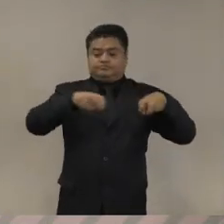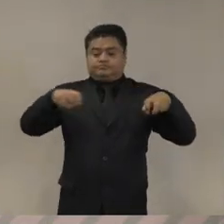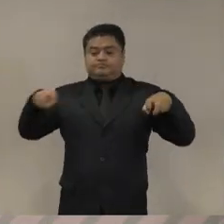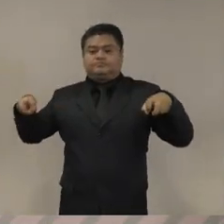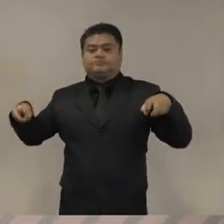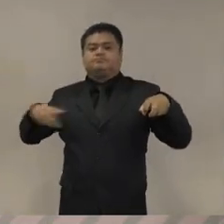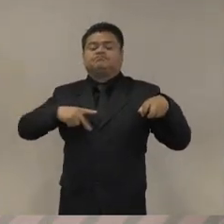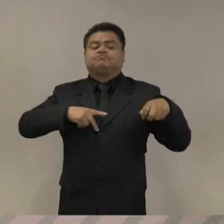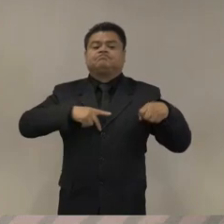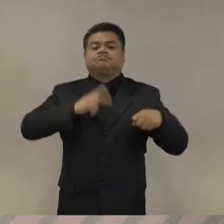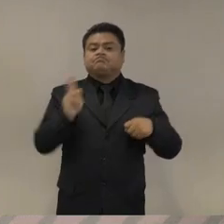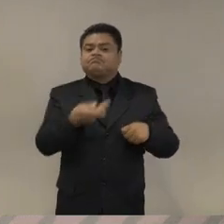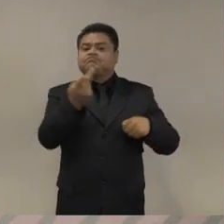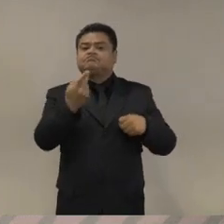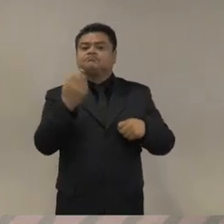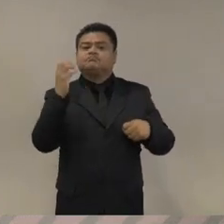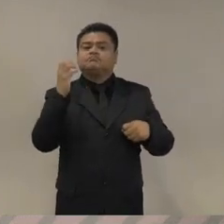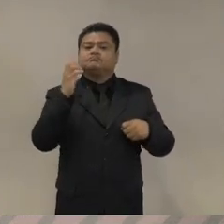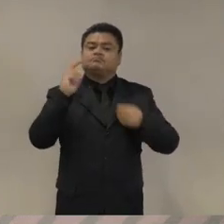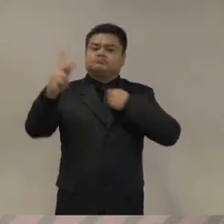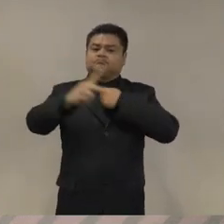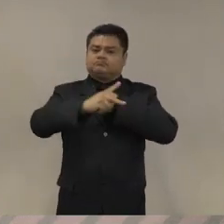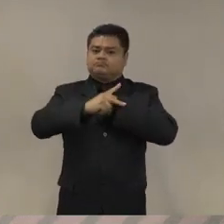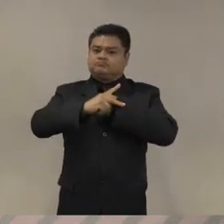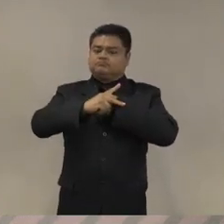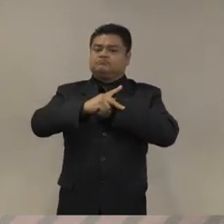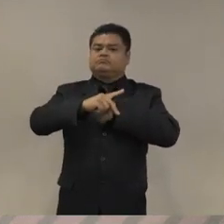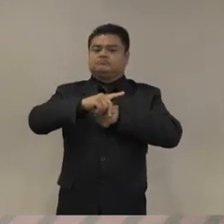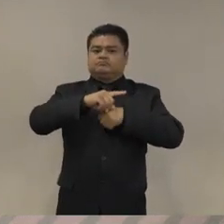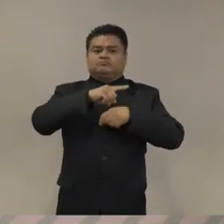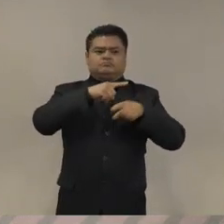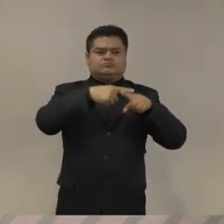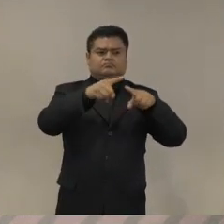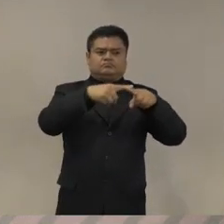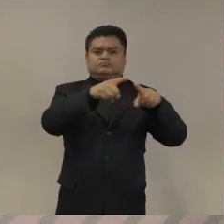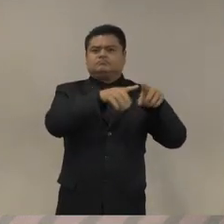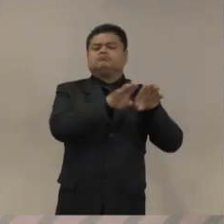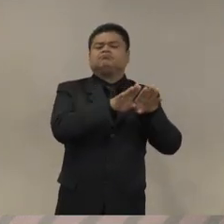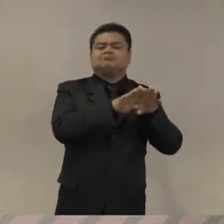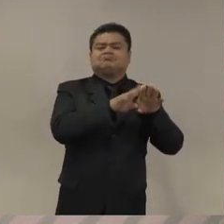será que nunca ha sido un proyecto la policía en este país